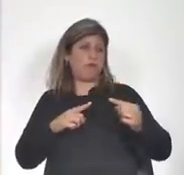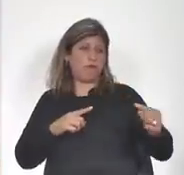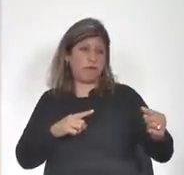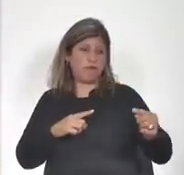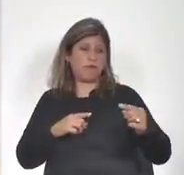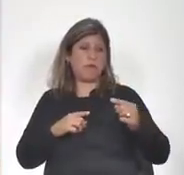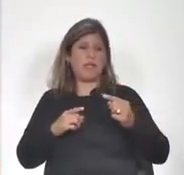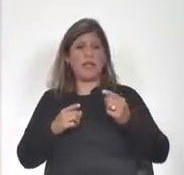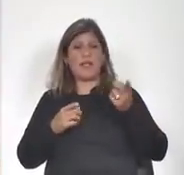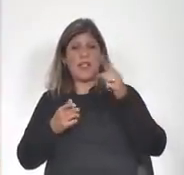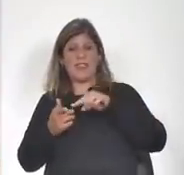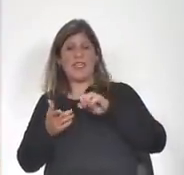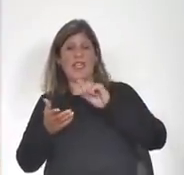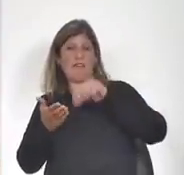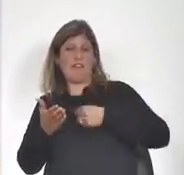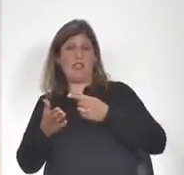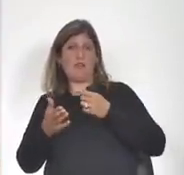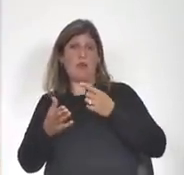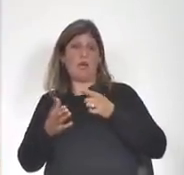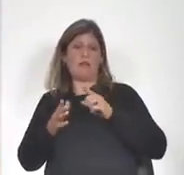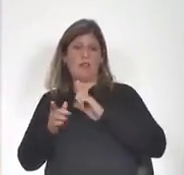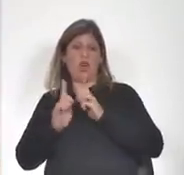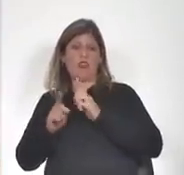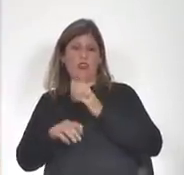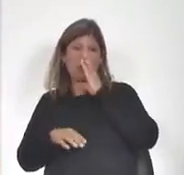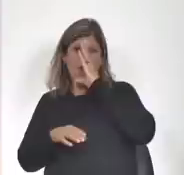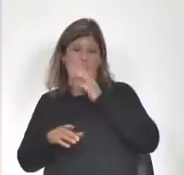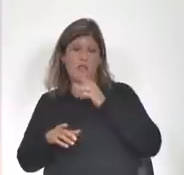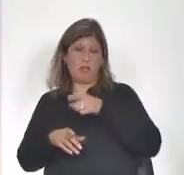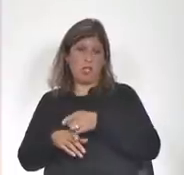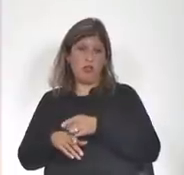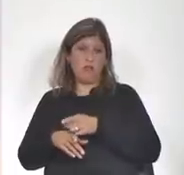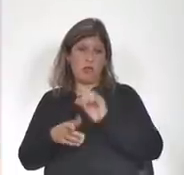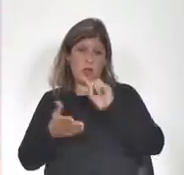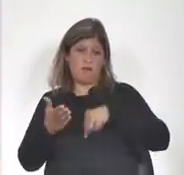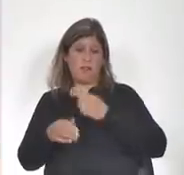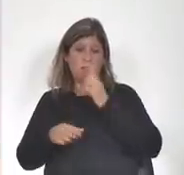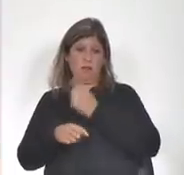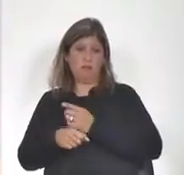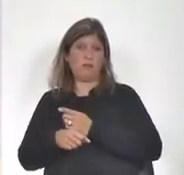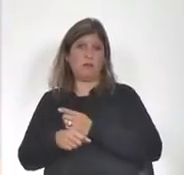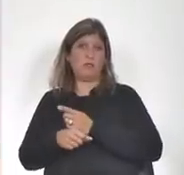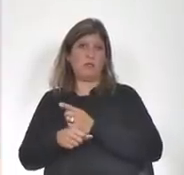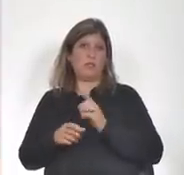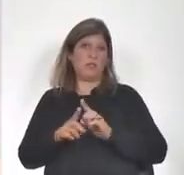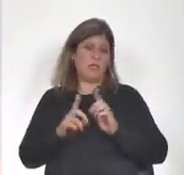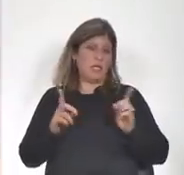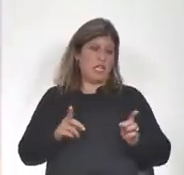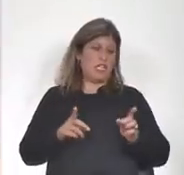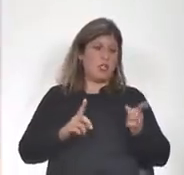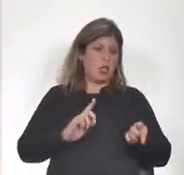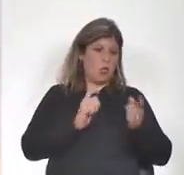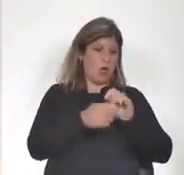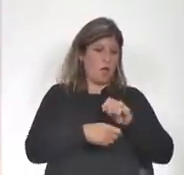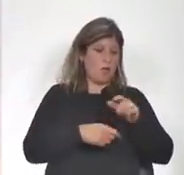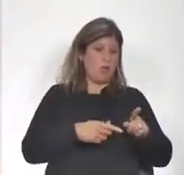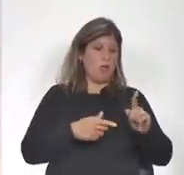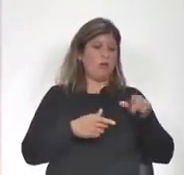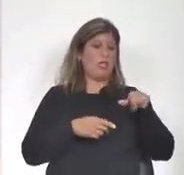la resolución original estamos hablando del 11 de febrero la resolución original y de una resolución revocatoria de fines de abril